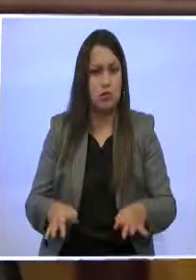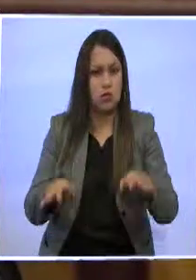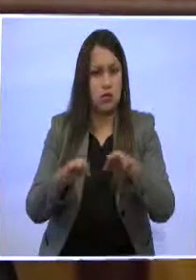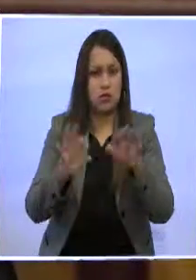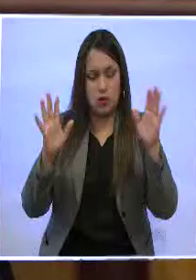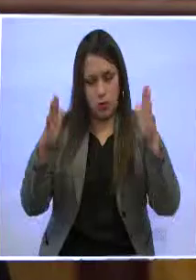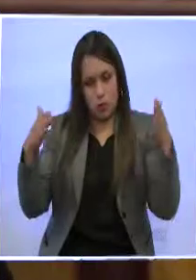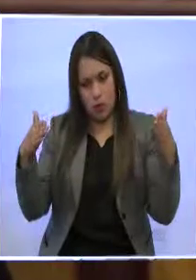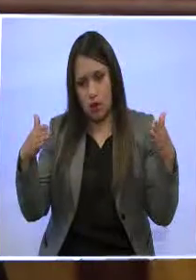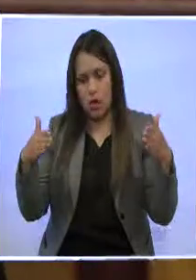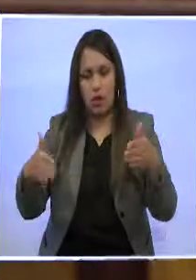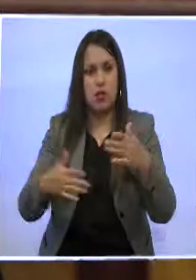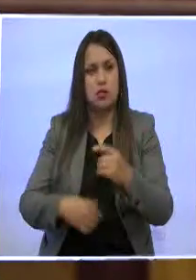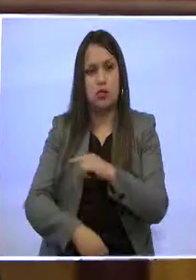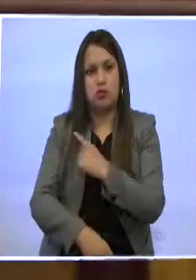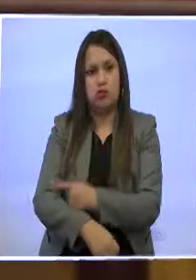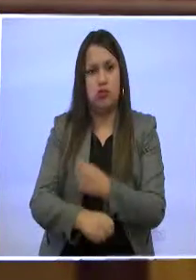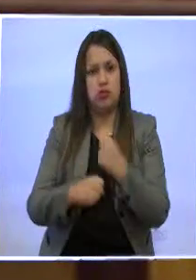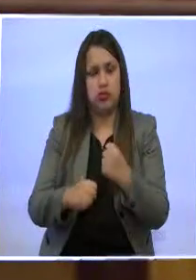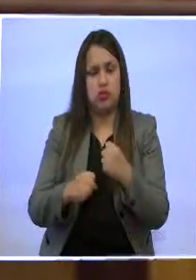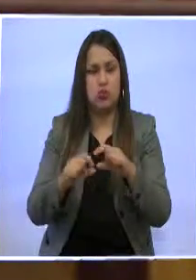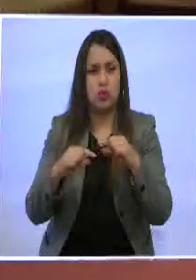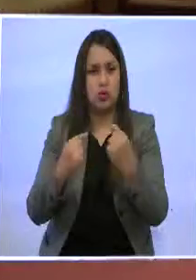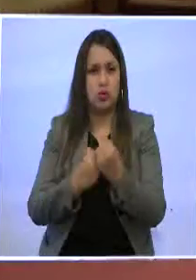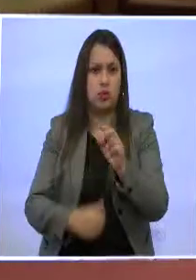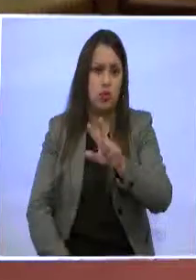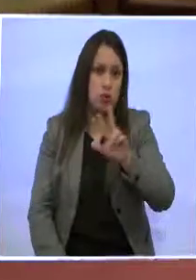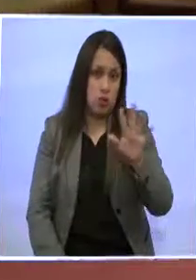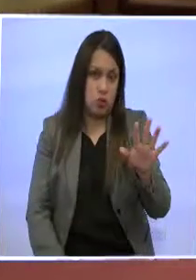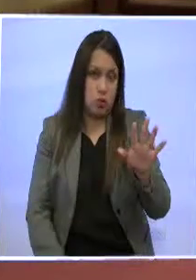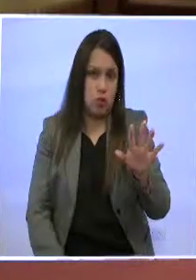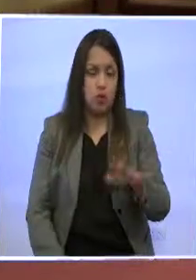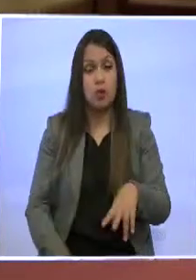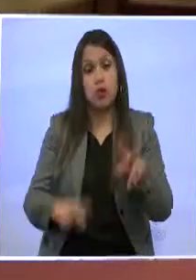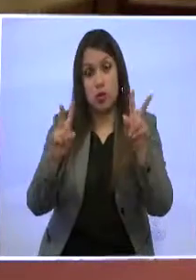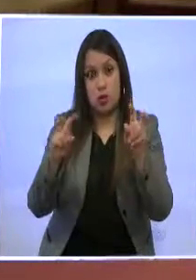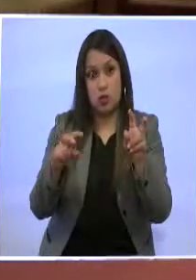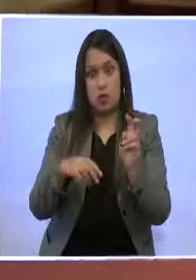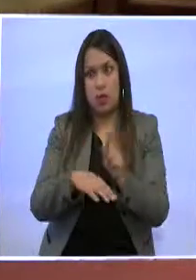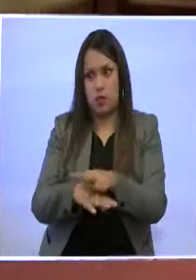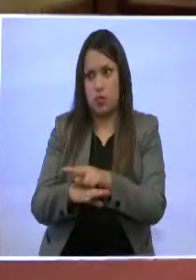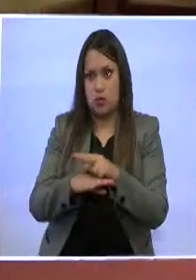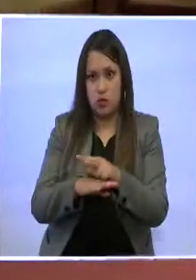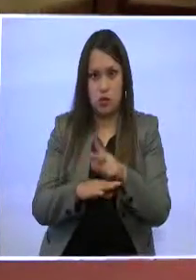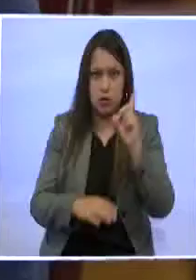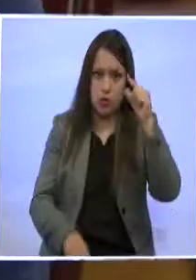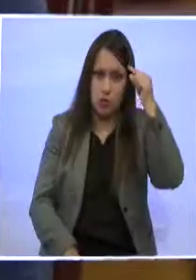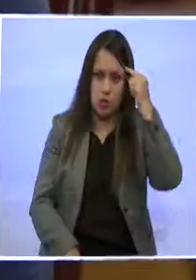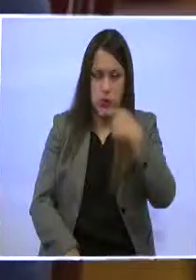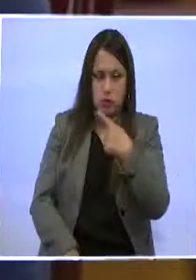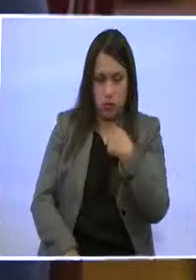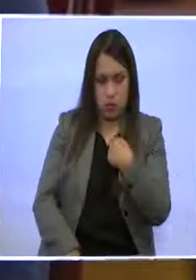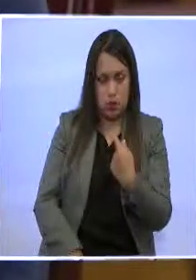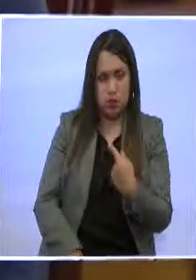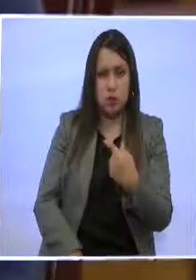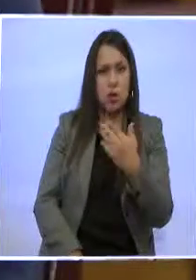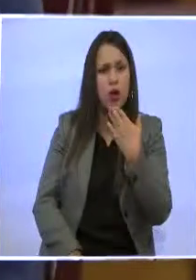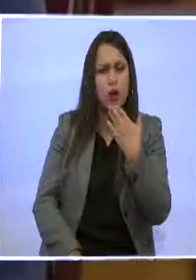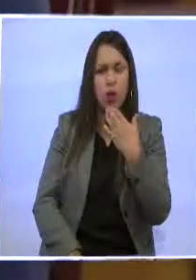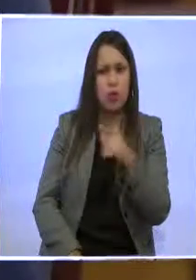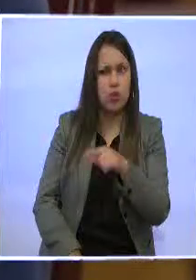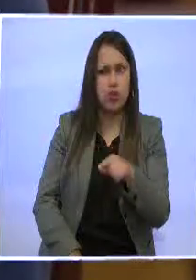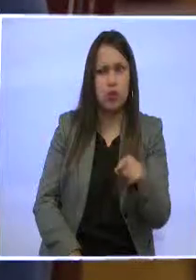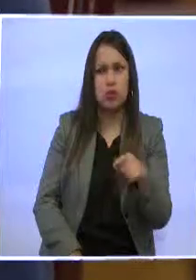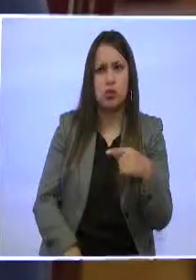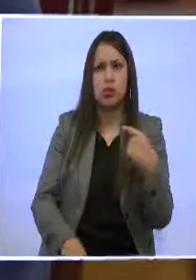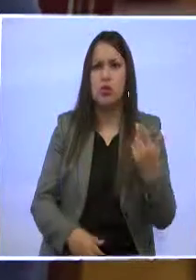parte de nuestra energía como bloque de concejales. en cambio de fiscalización al Ejecutivo, como usted lo ha mencionado, ¿cómo califican el